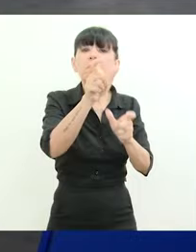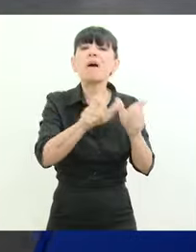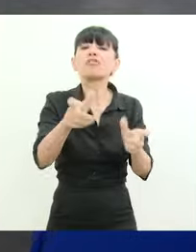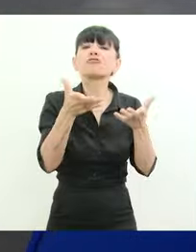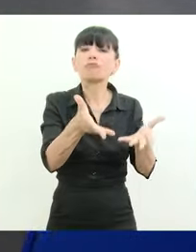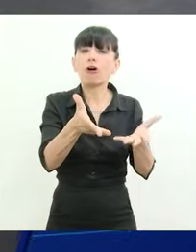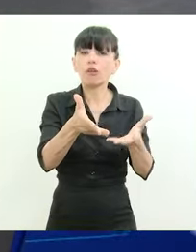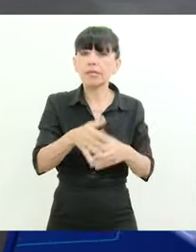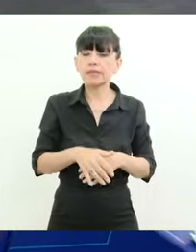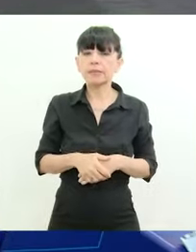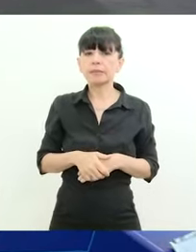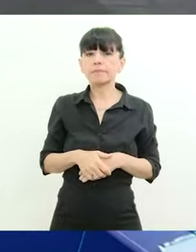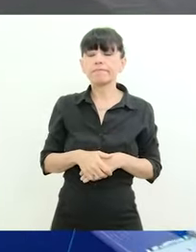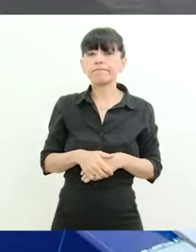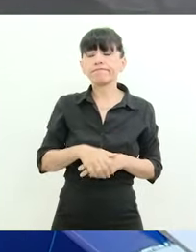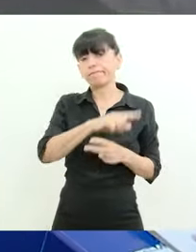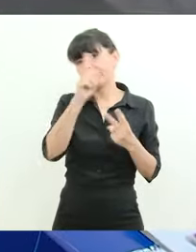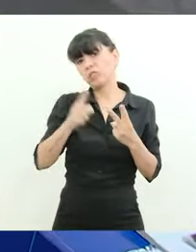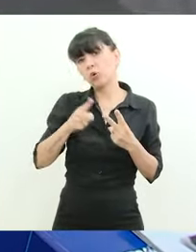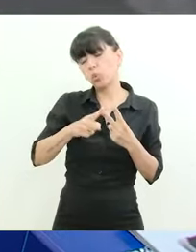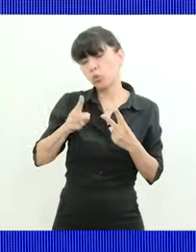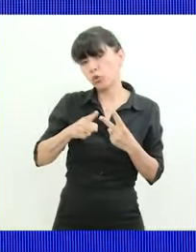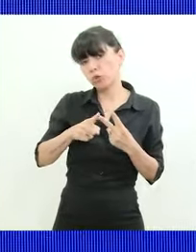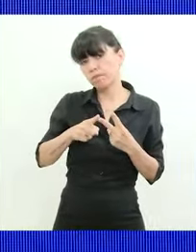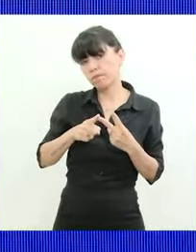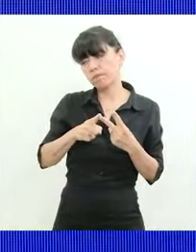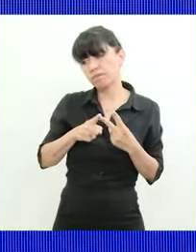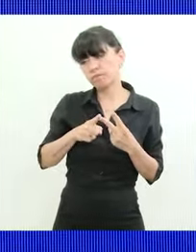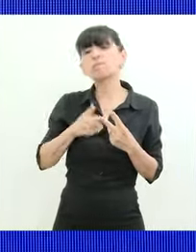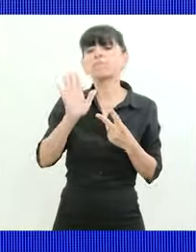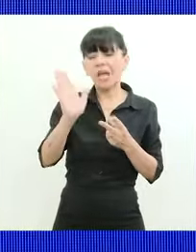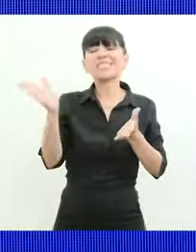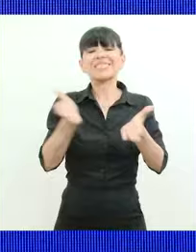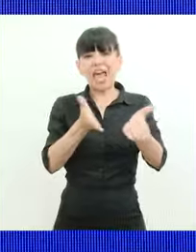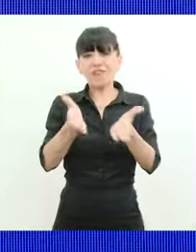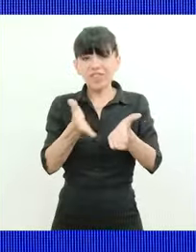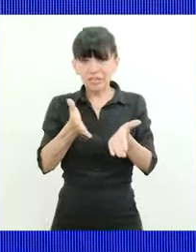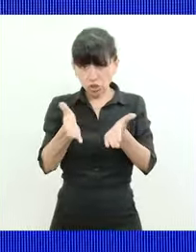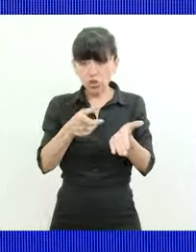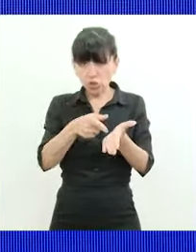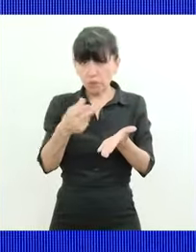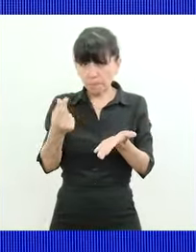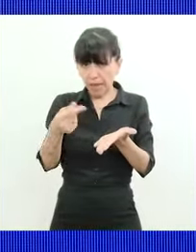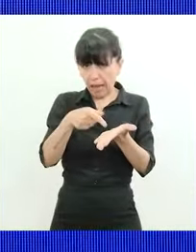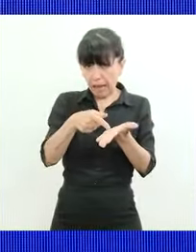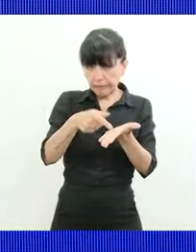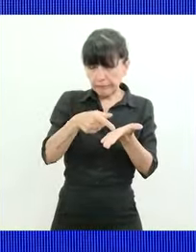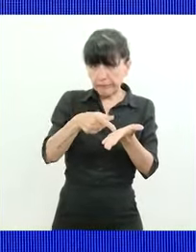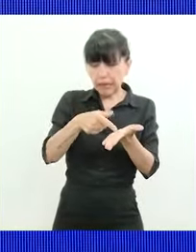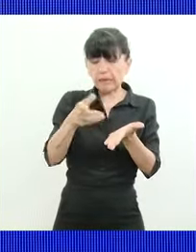respecto de el costo del servicio que también es importante